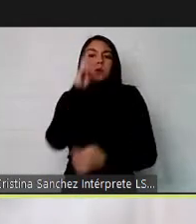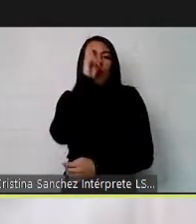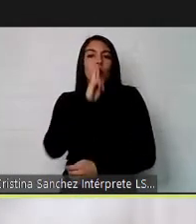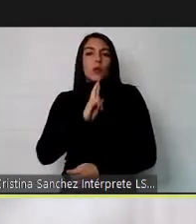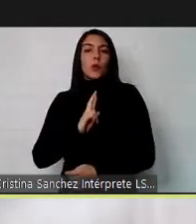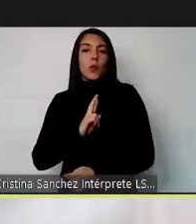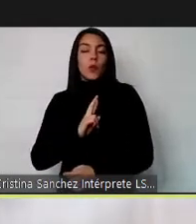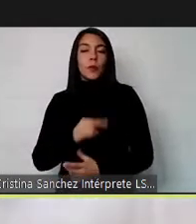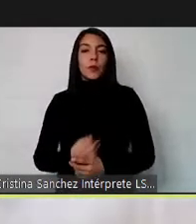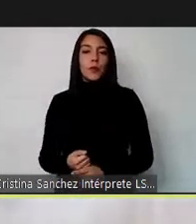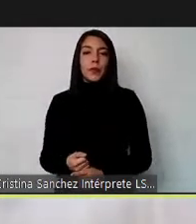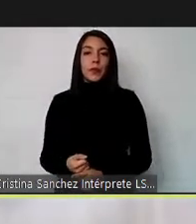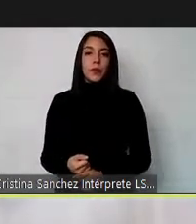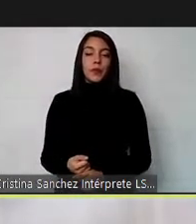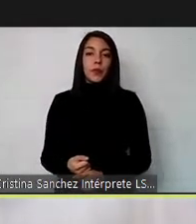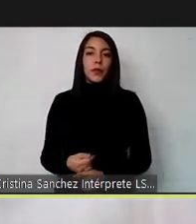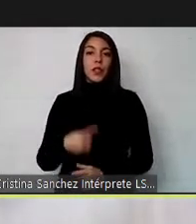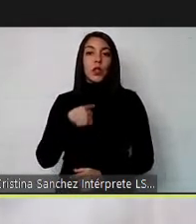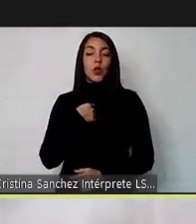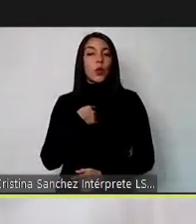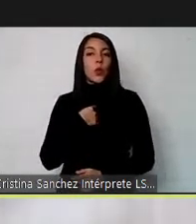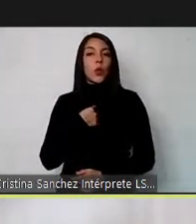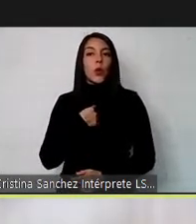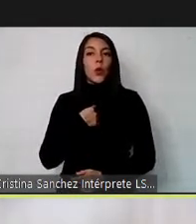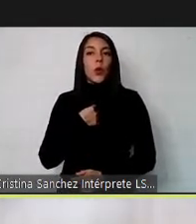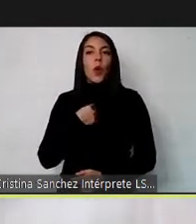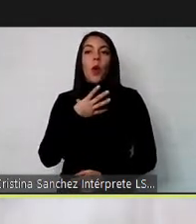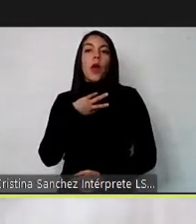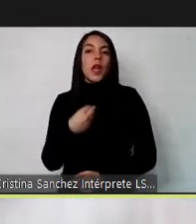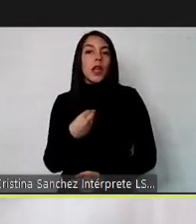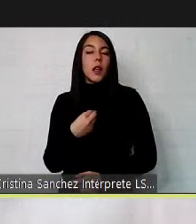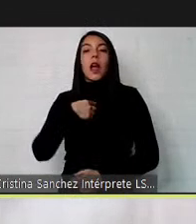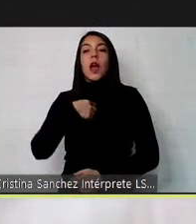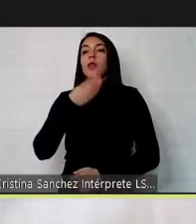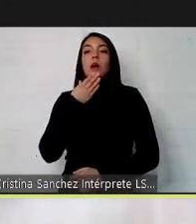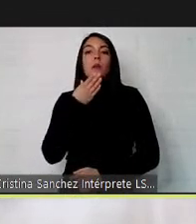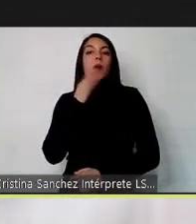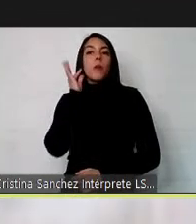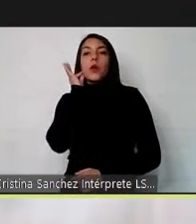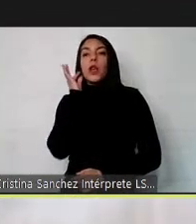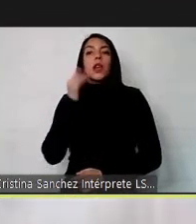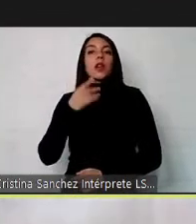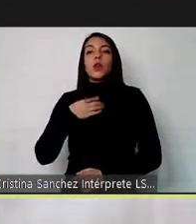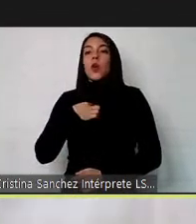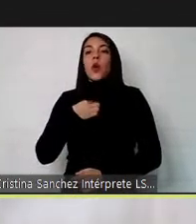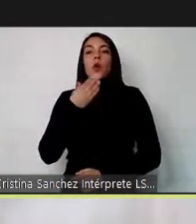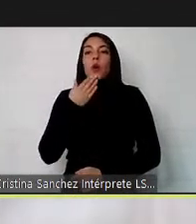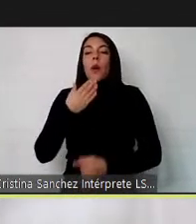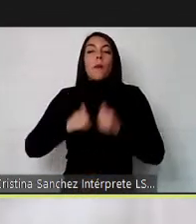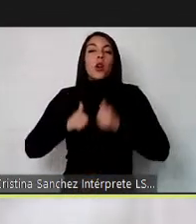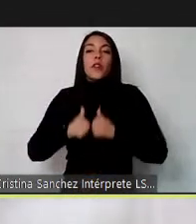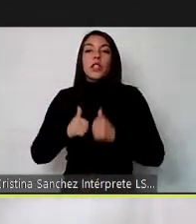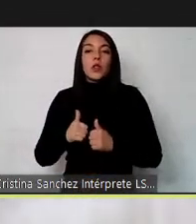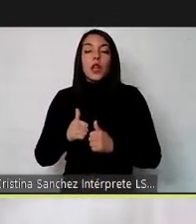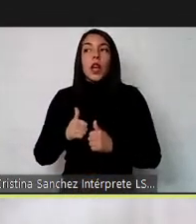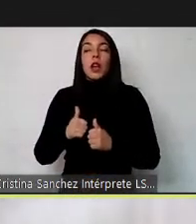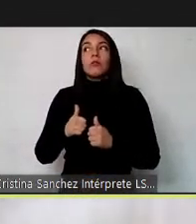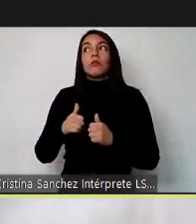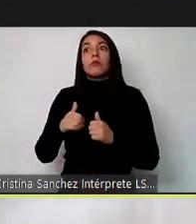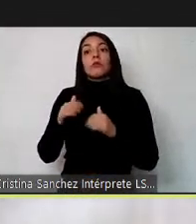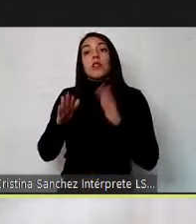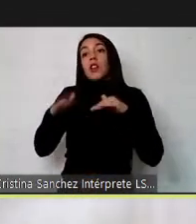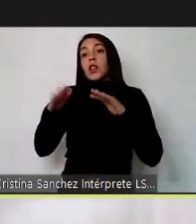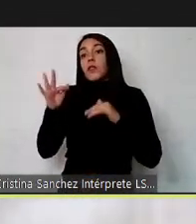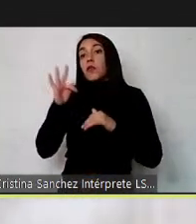dimensiones y yo soy hija y soy mujer y soy profesional pero también podría llegar a tener discapacidad